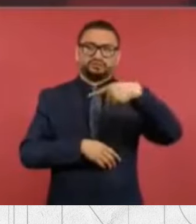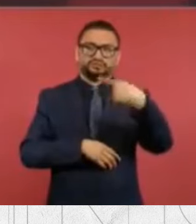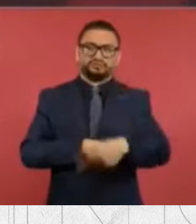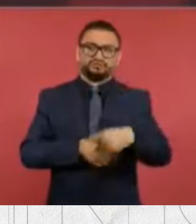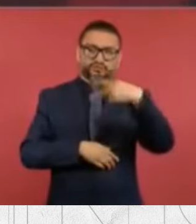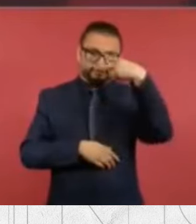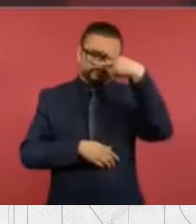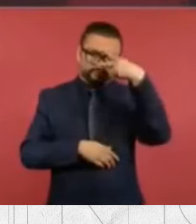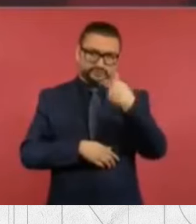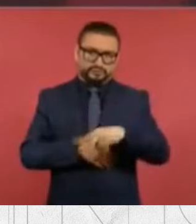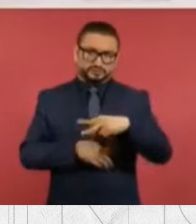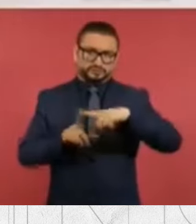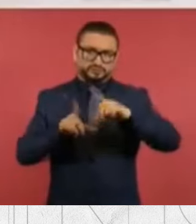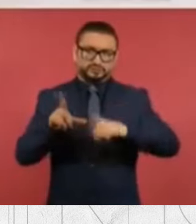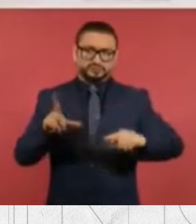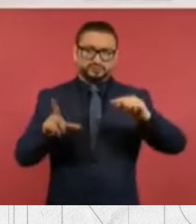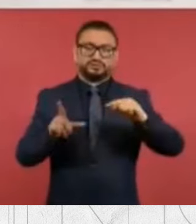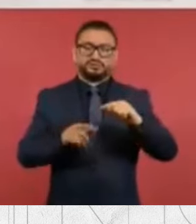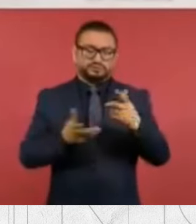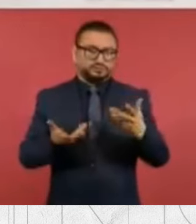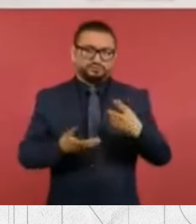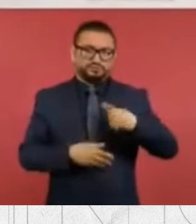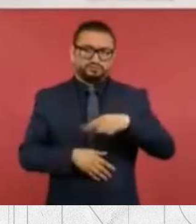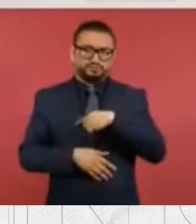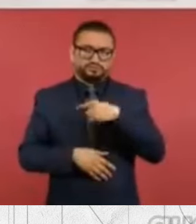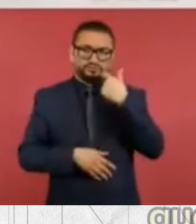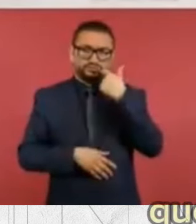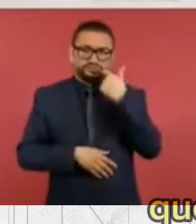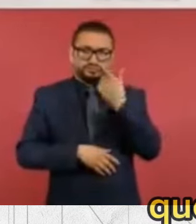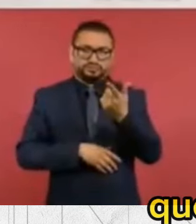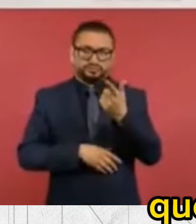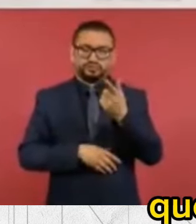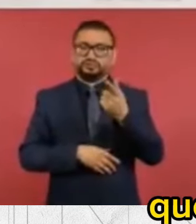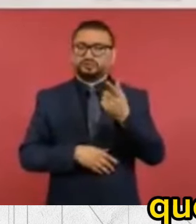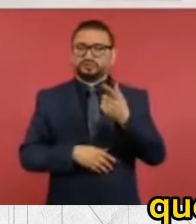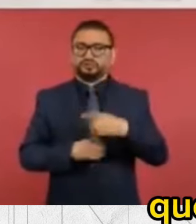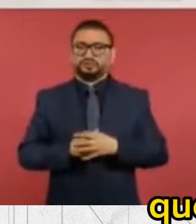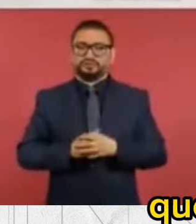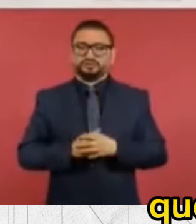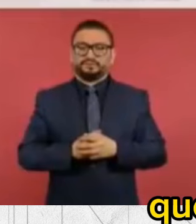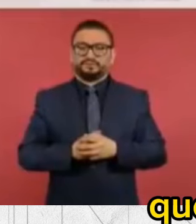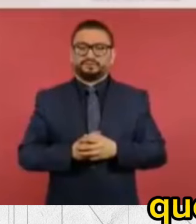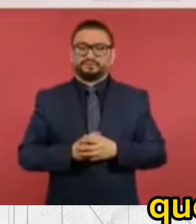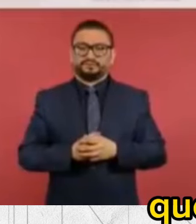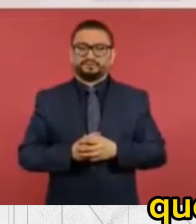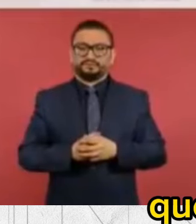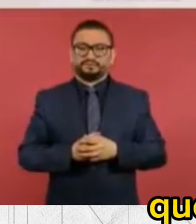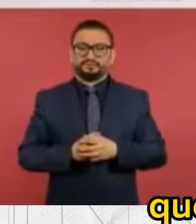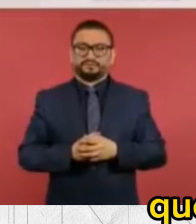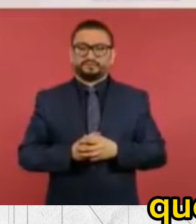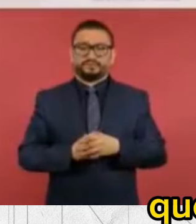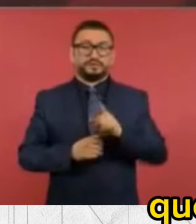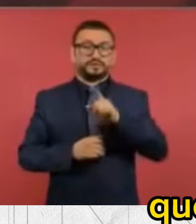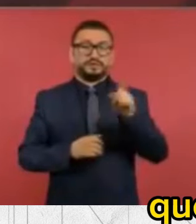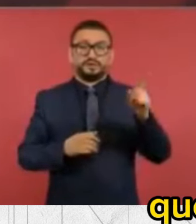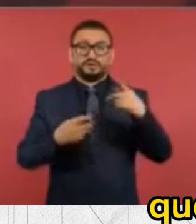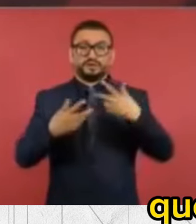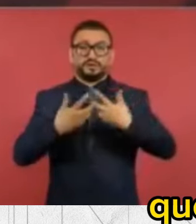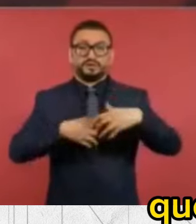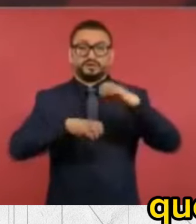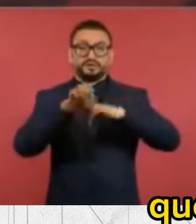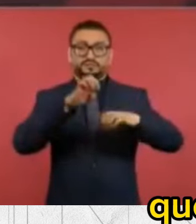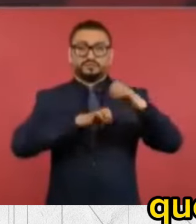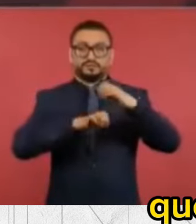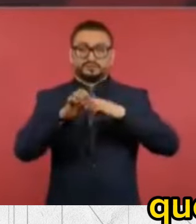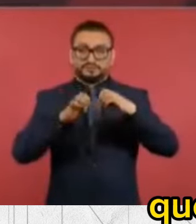y no queremos que participen empresas